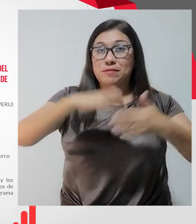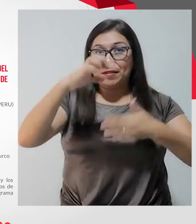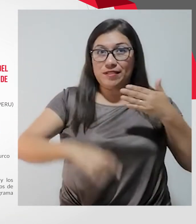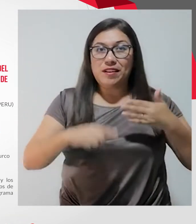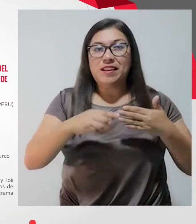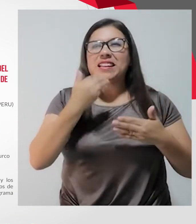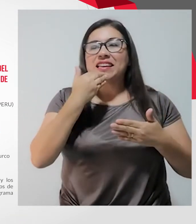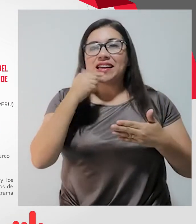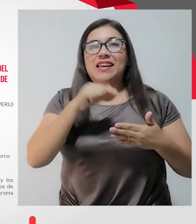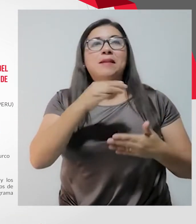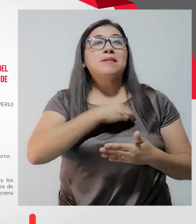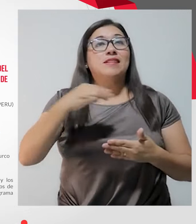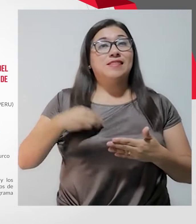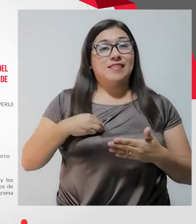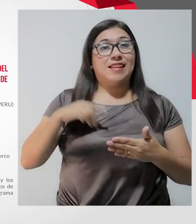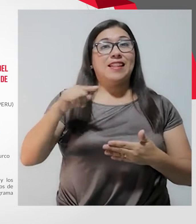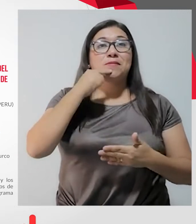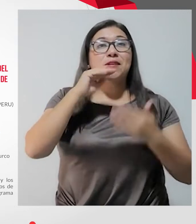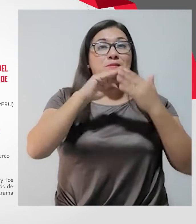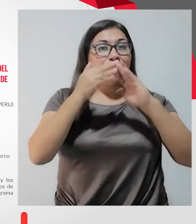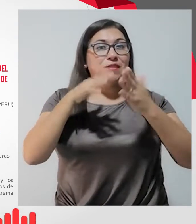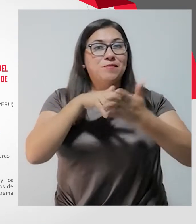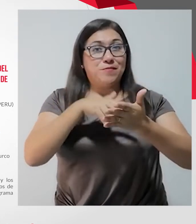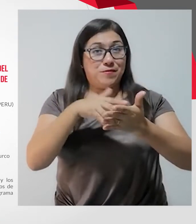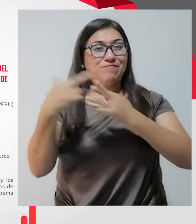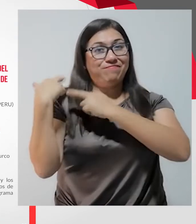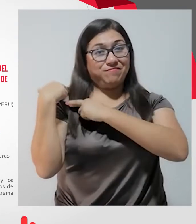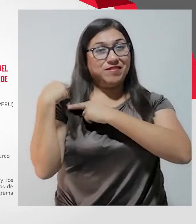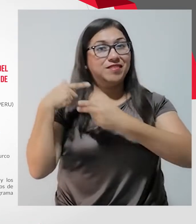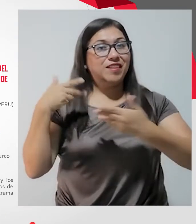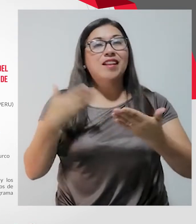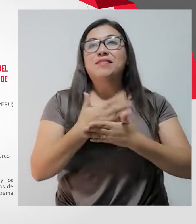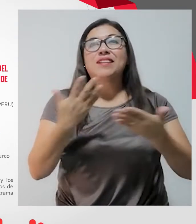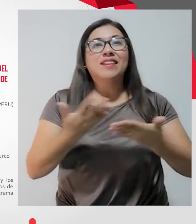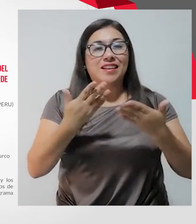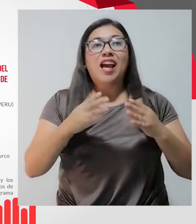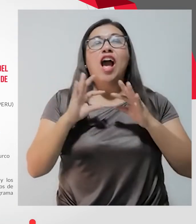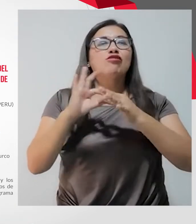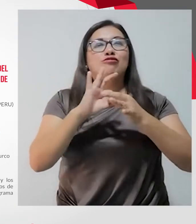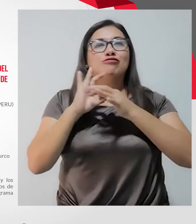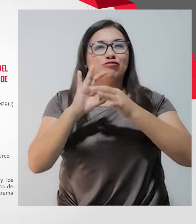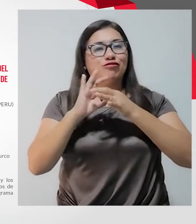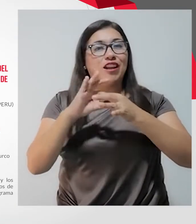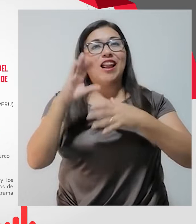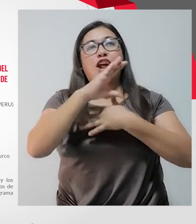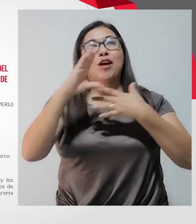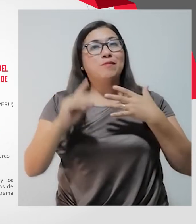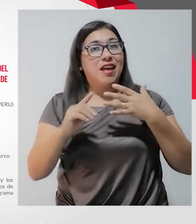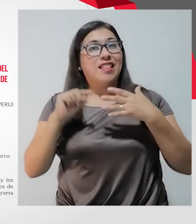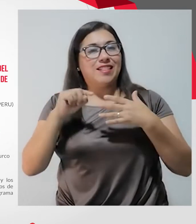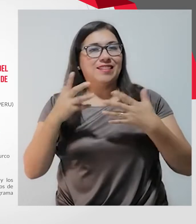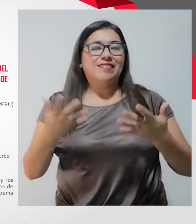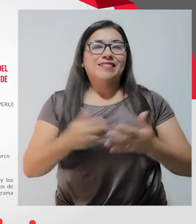programa producido por el Ministerio de la Mujer y Poblaciones Vulnerables a través de la Unidad de Comunicaciones del